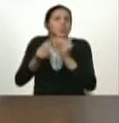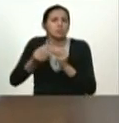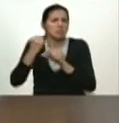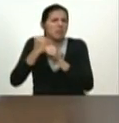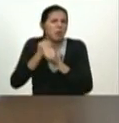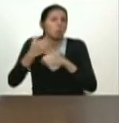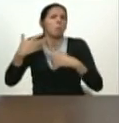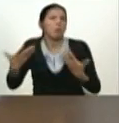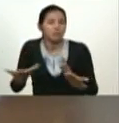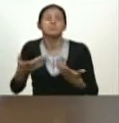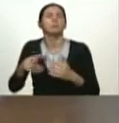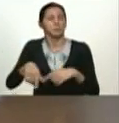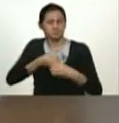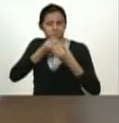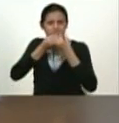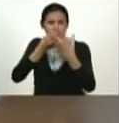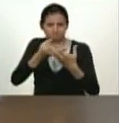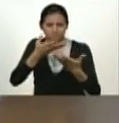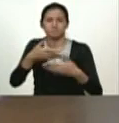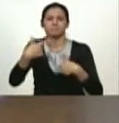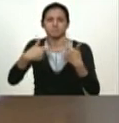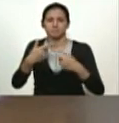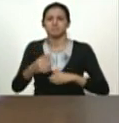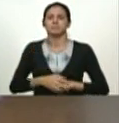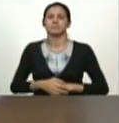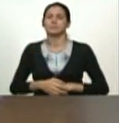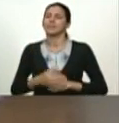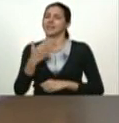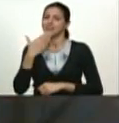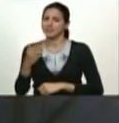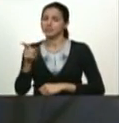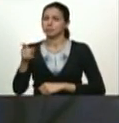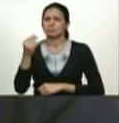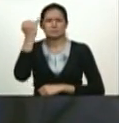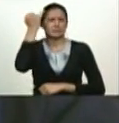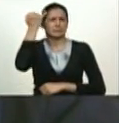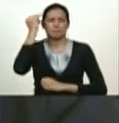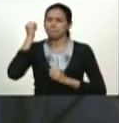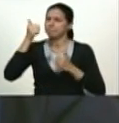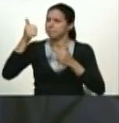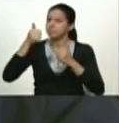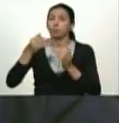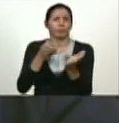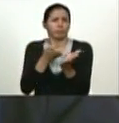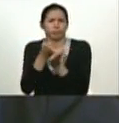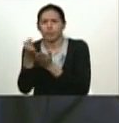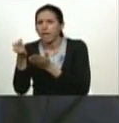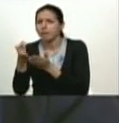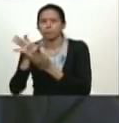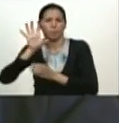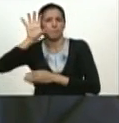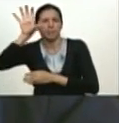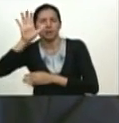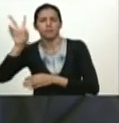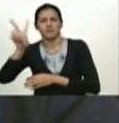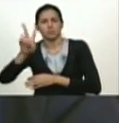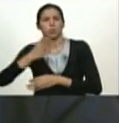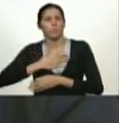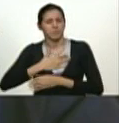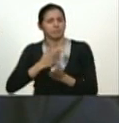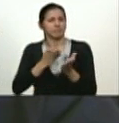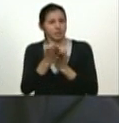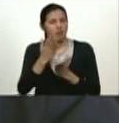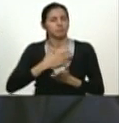de hacerla te agradezco Marcos verdaderamente tu creatividad tu lealtad con el país conmigo como presidente